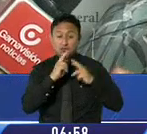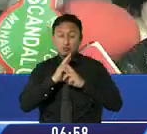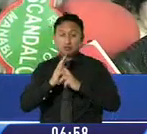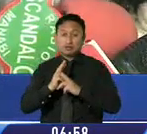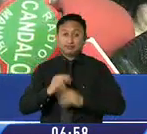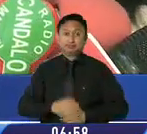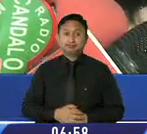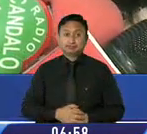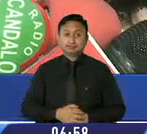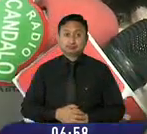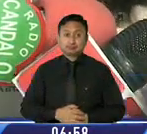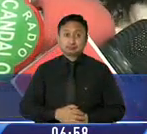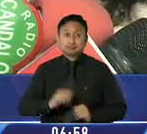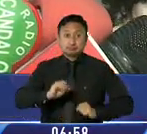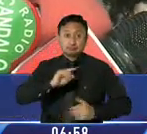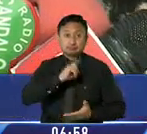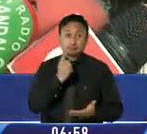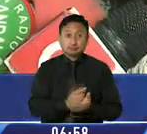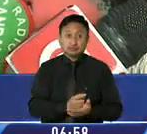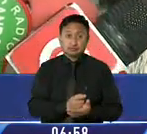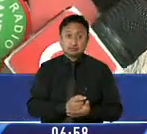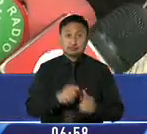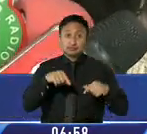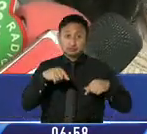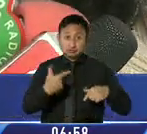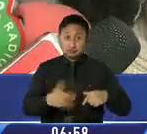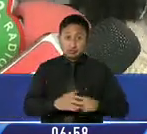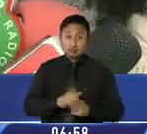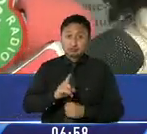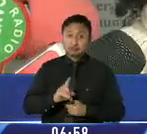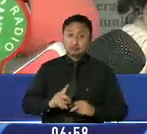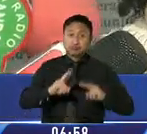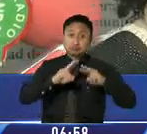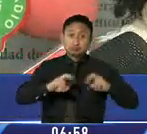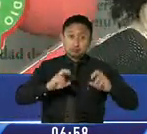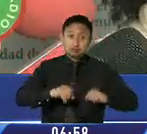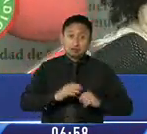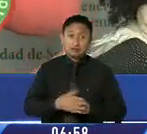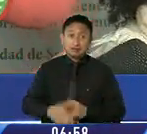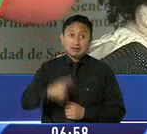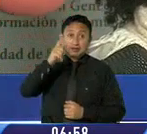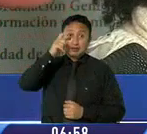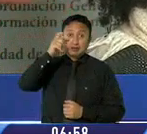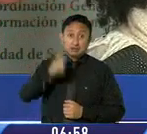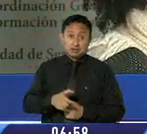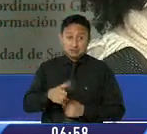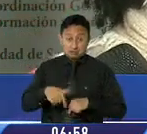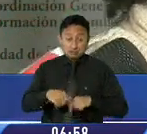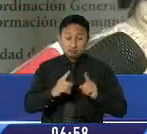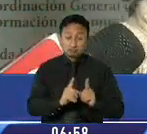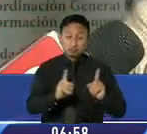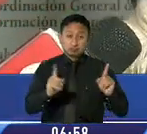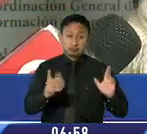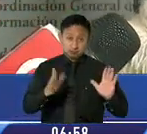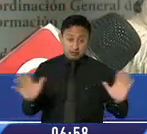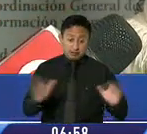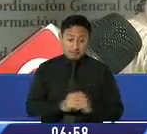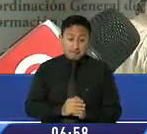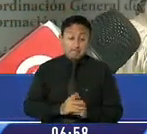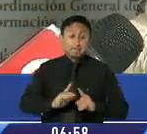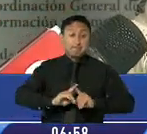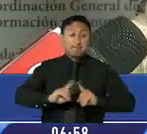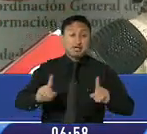pueblo ecuatoriano. Si bien es cierto, hay una investigación que la fiscalía ha empezado por cuerda separada, creo que también es